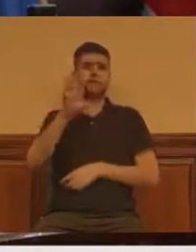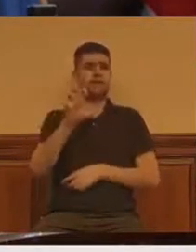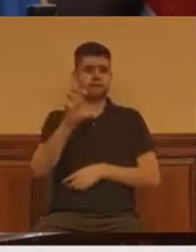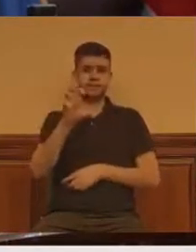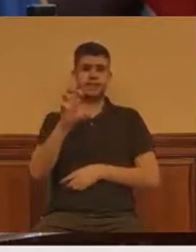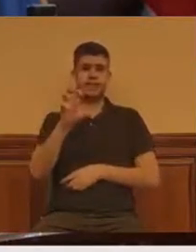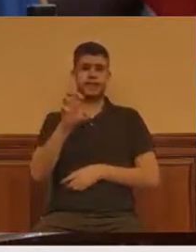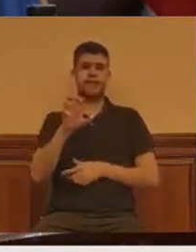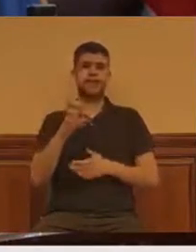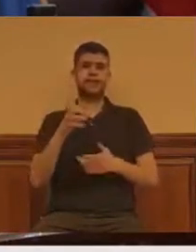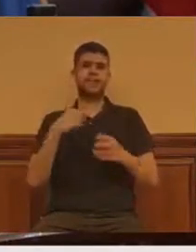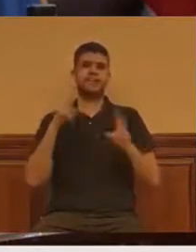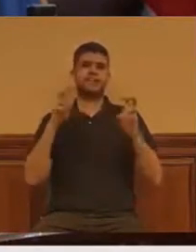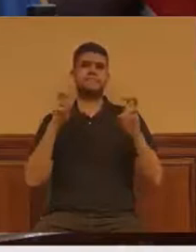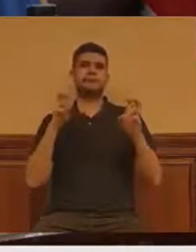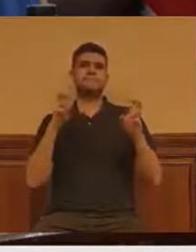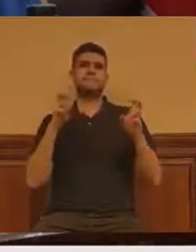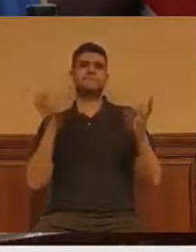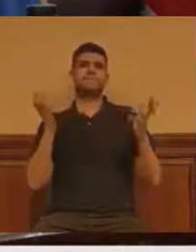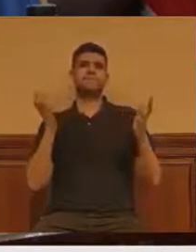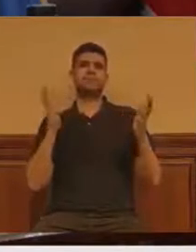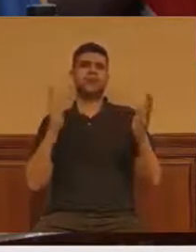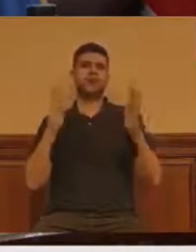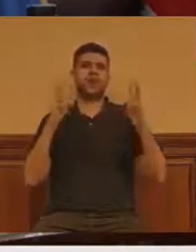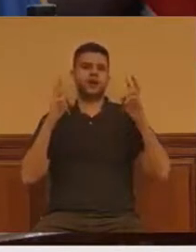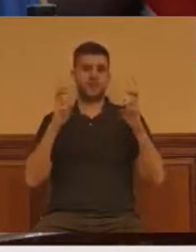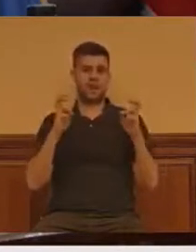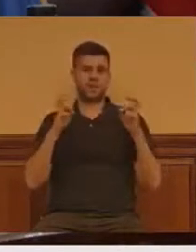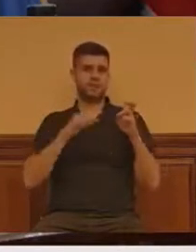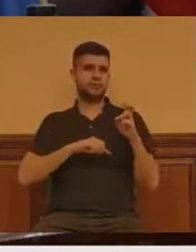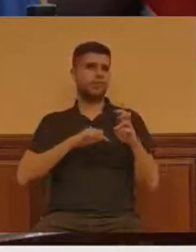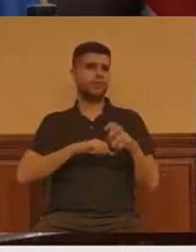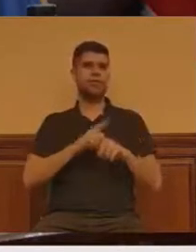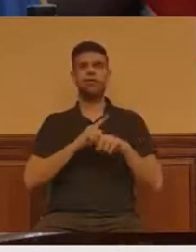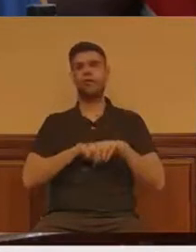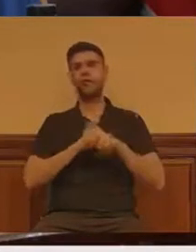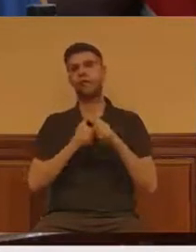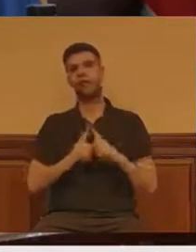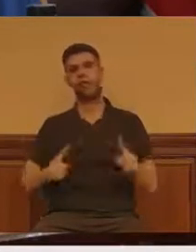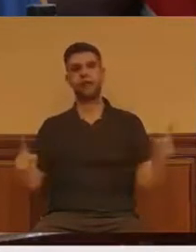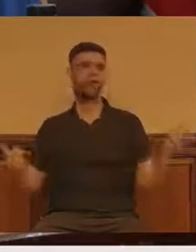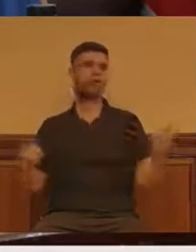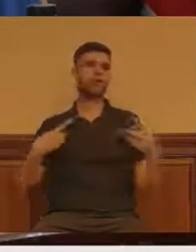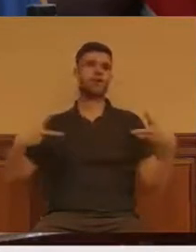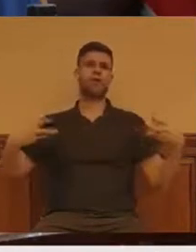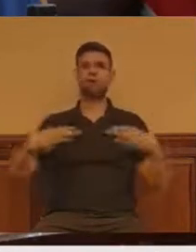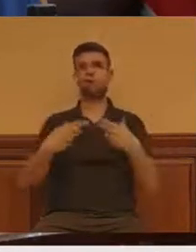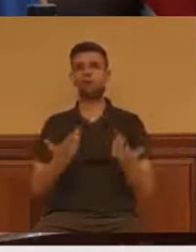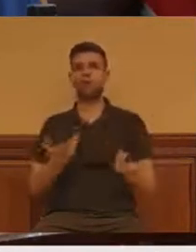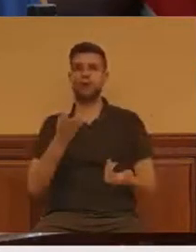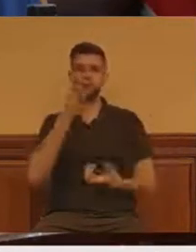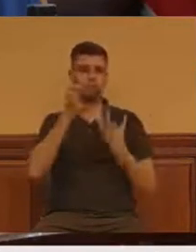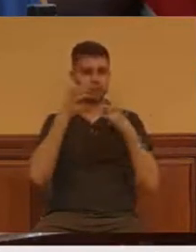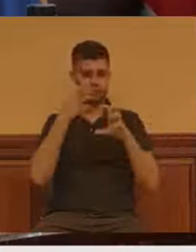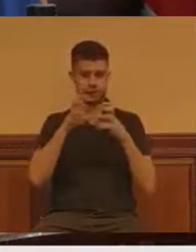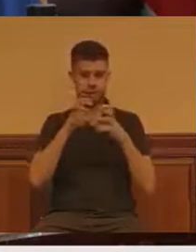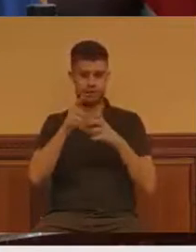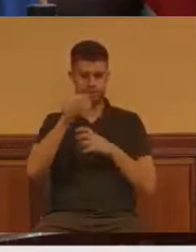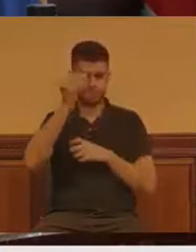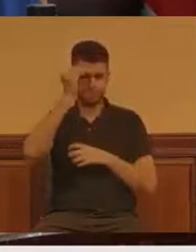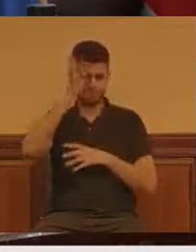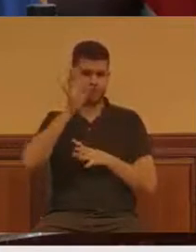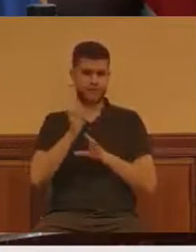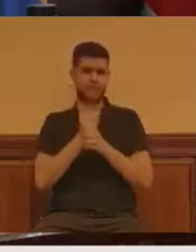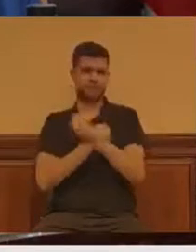confinamiento y las restricciones que estamos teniendo por la pandemia, piensen en lo que han tenido que sufrir